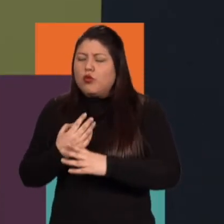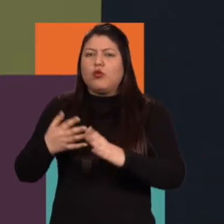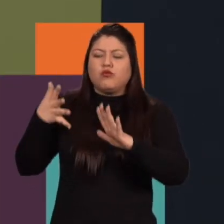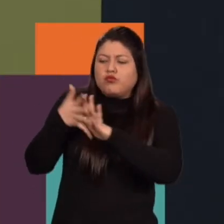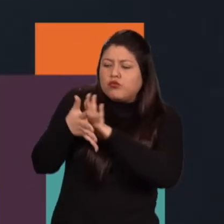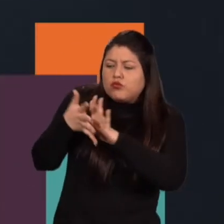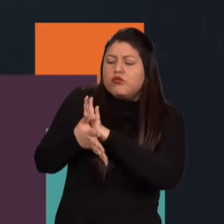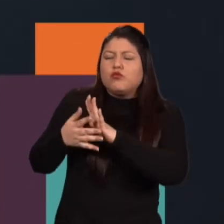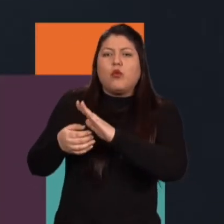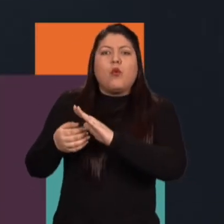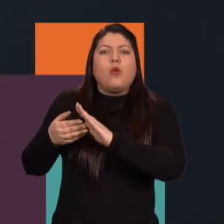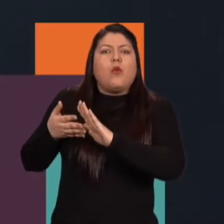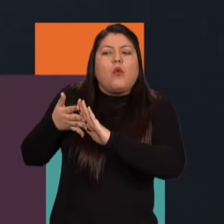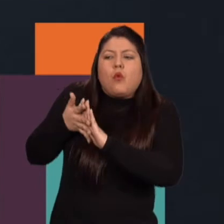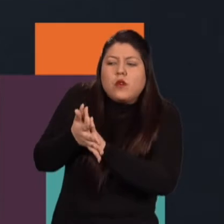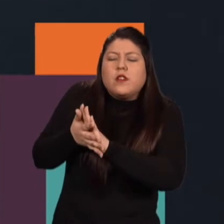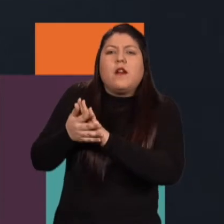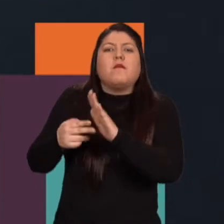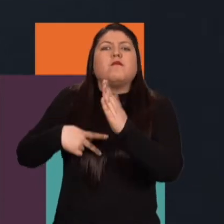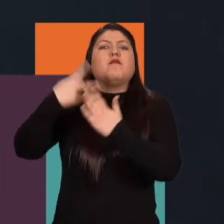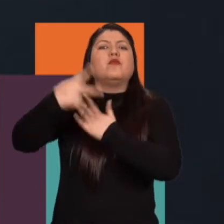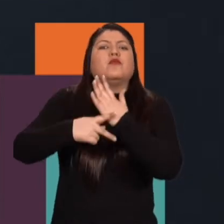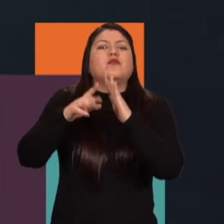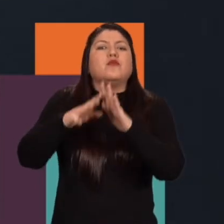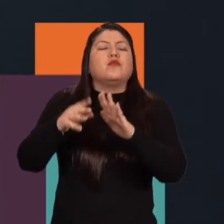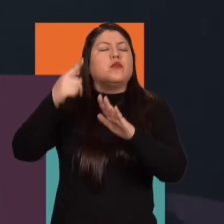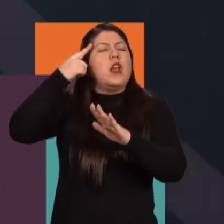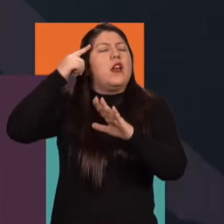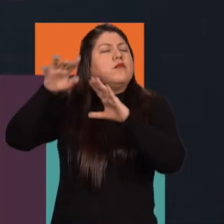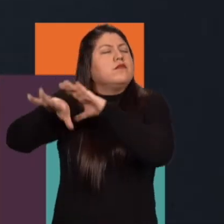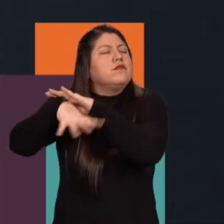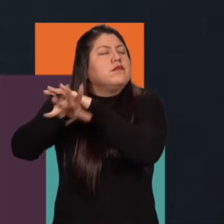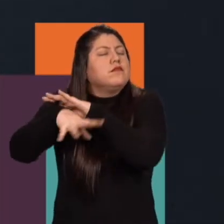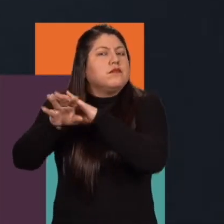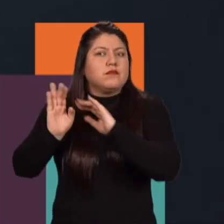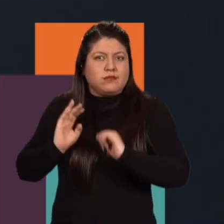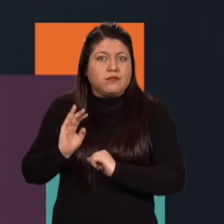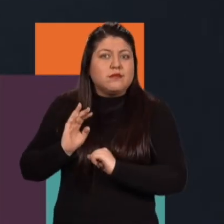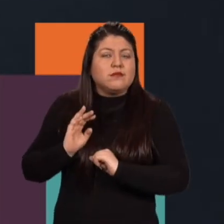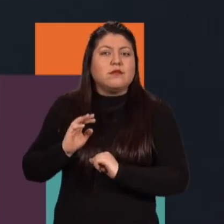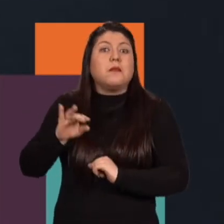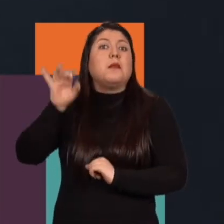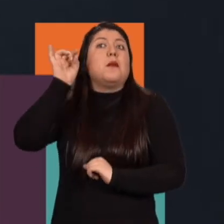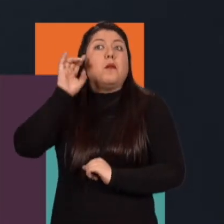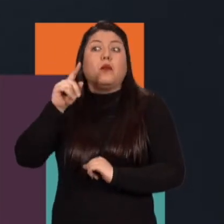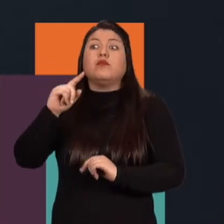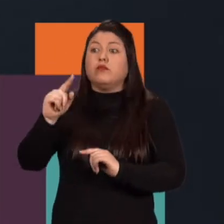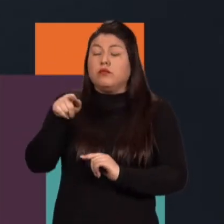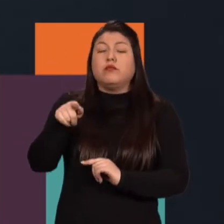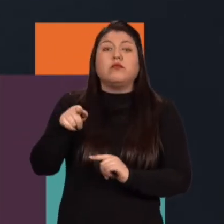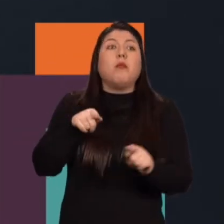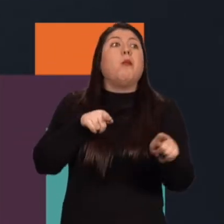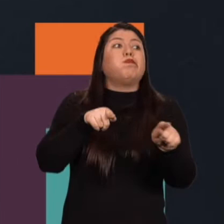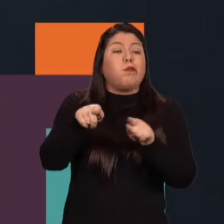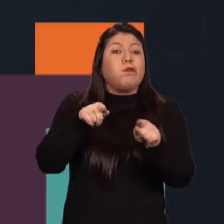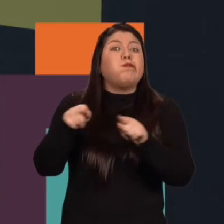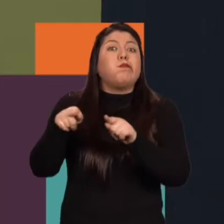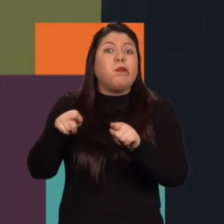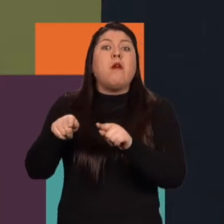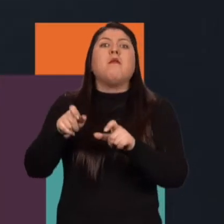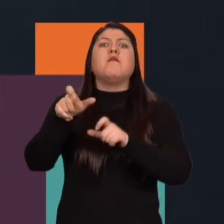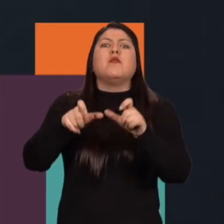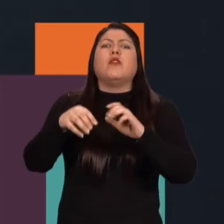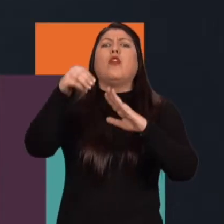cómo se cuentan los proyectos de ficción porque digamos muchas veces se puede encontrar uno con